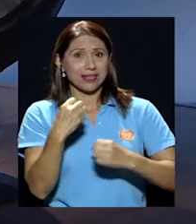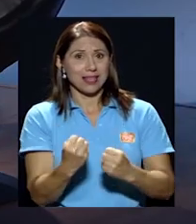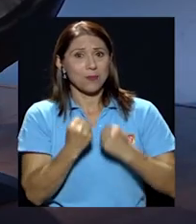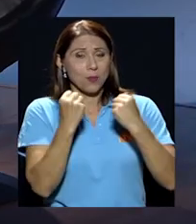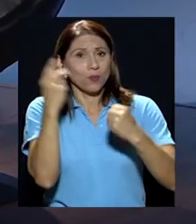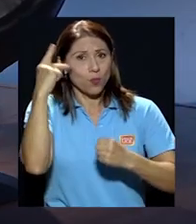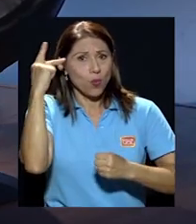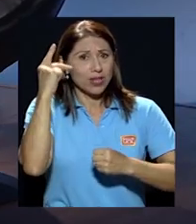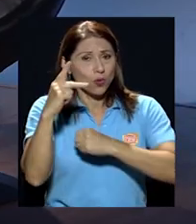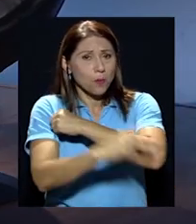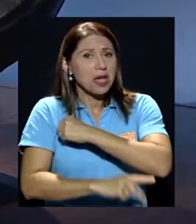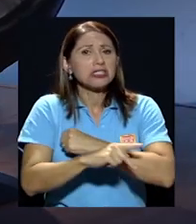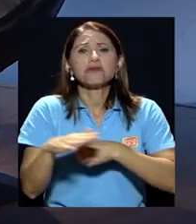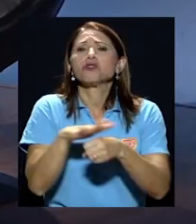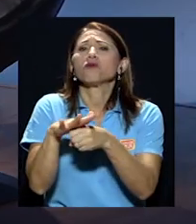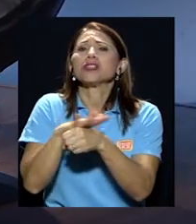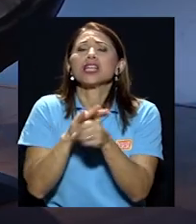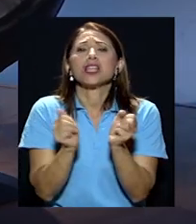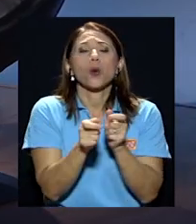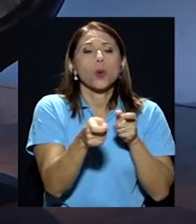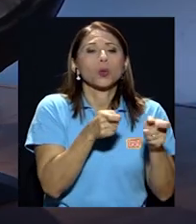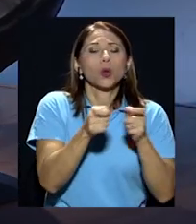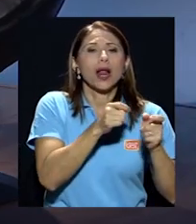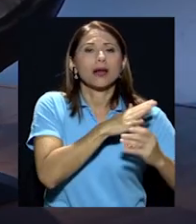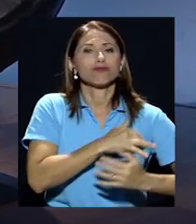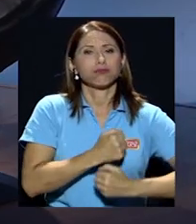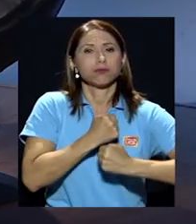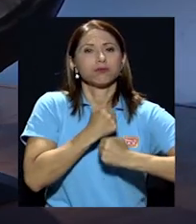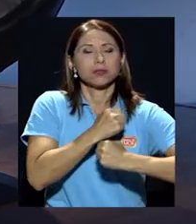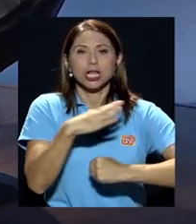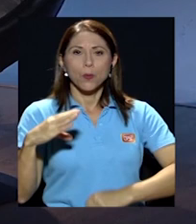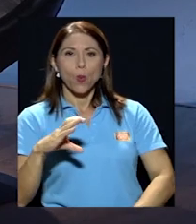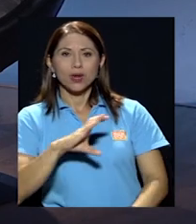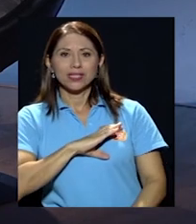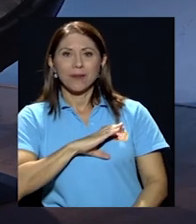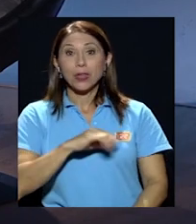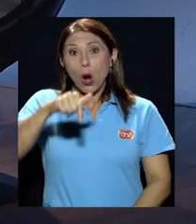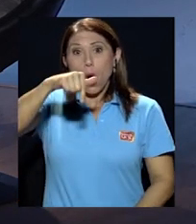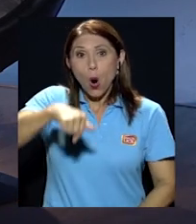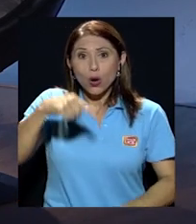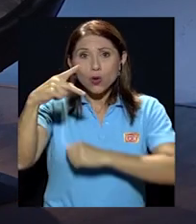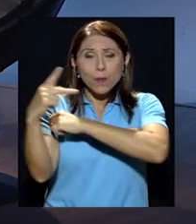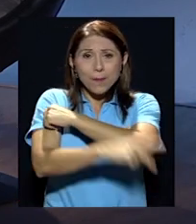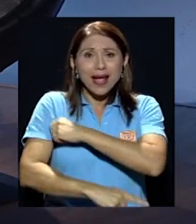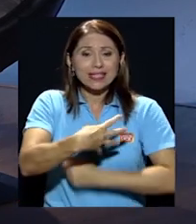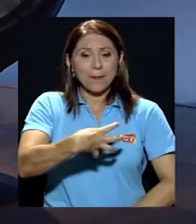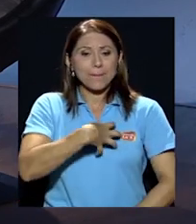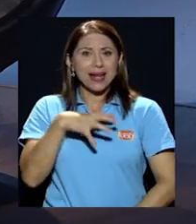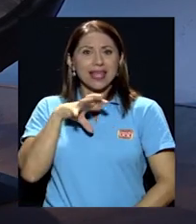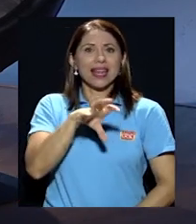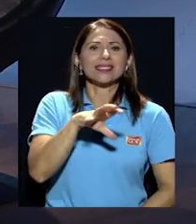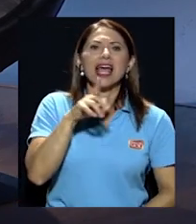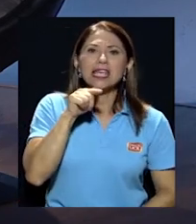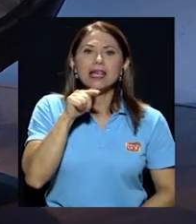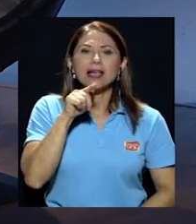suficiente controlar el ejército y la policía. Hoy, un país pertenece a quien controla los